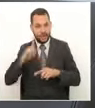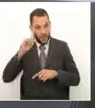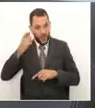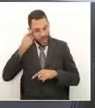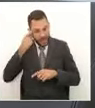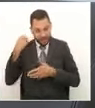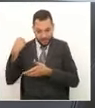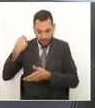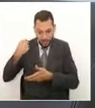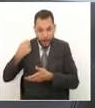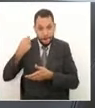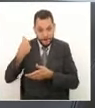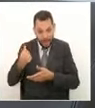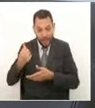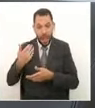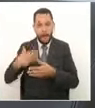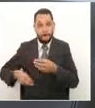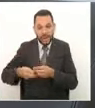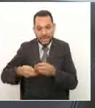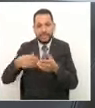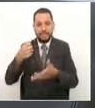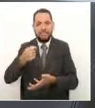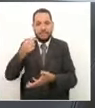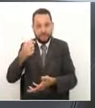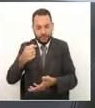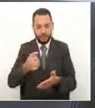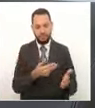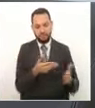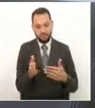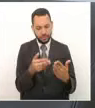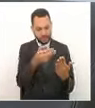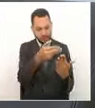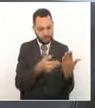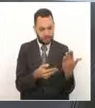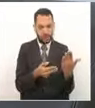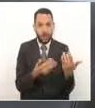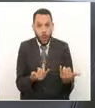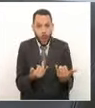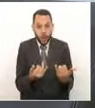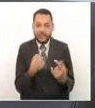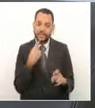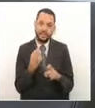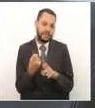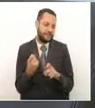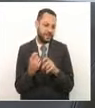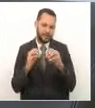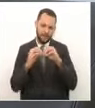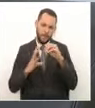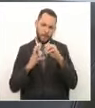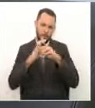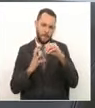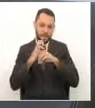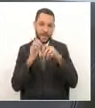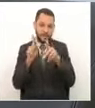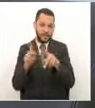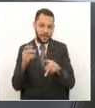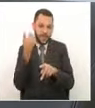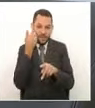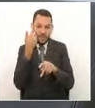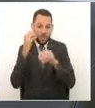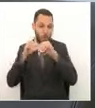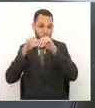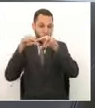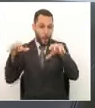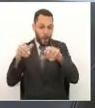Es muy paradójico Andrés y doctora Sandra que en medio de una situación de pandemia y con unas proyecciones de